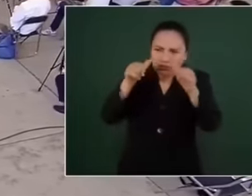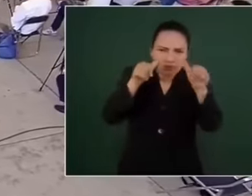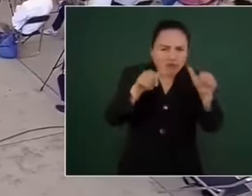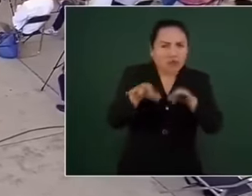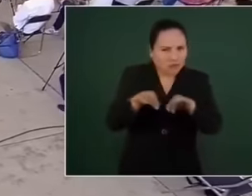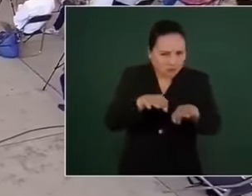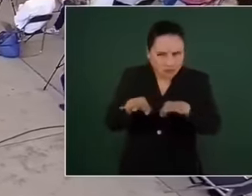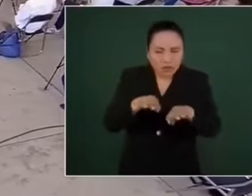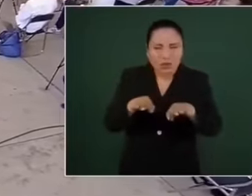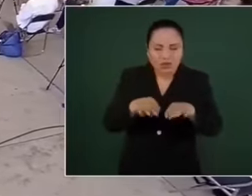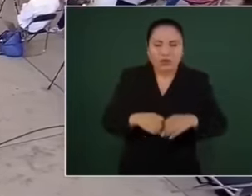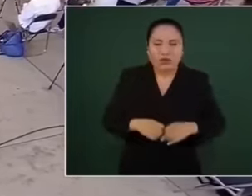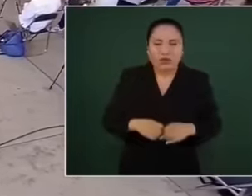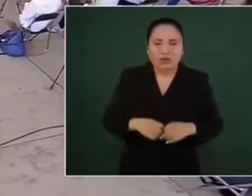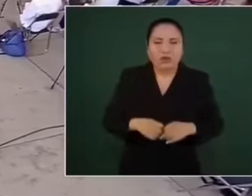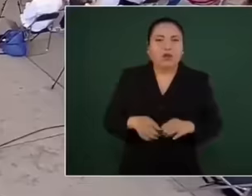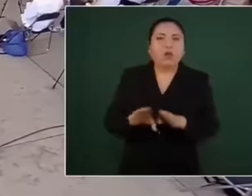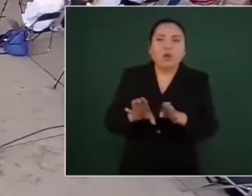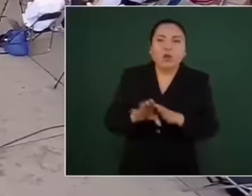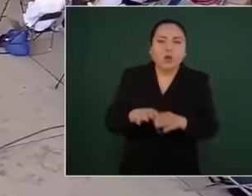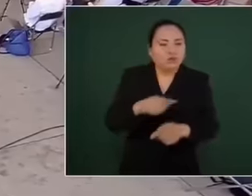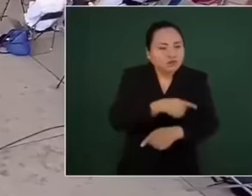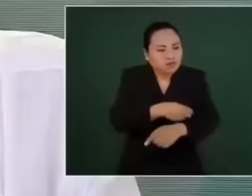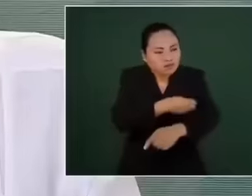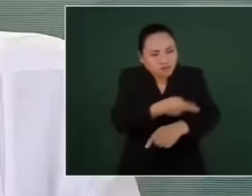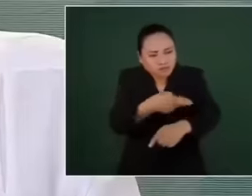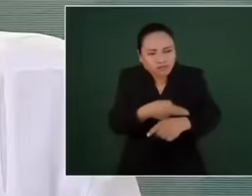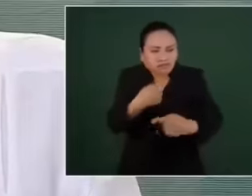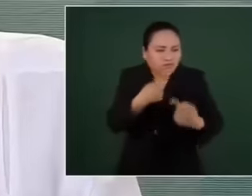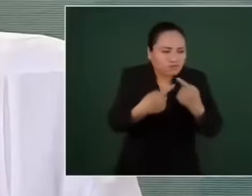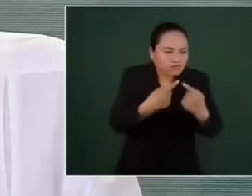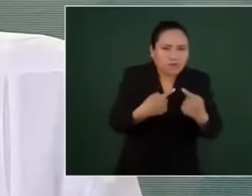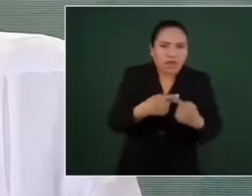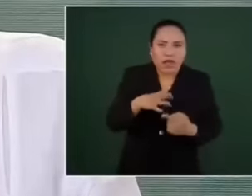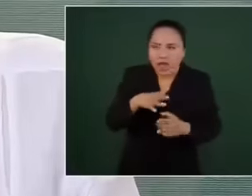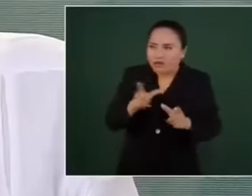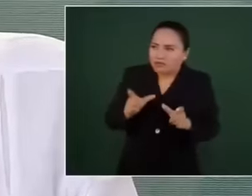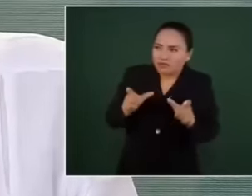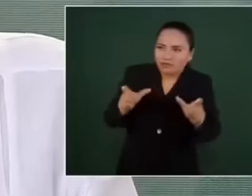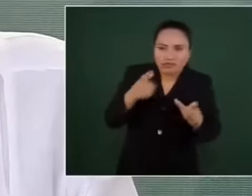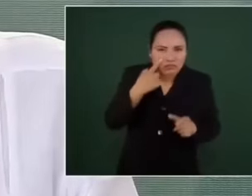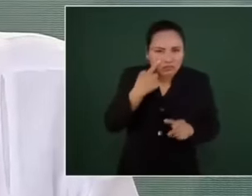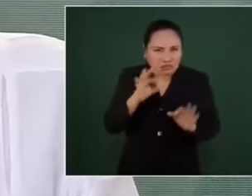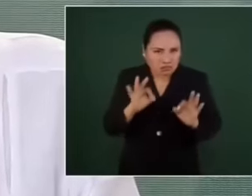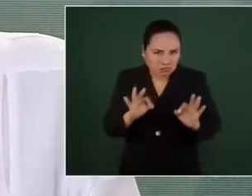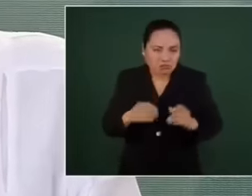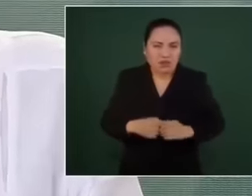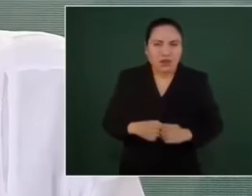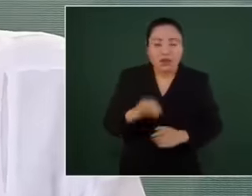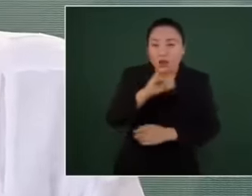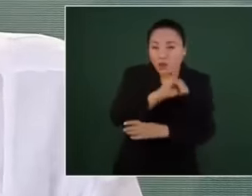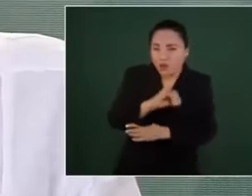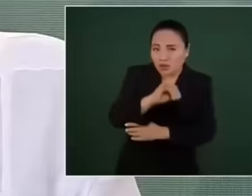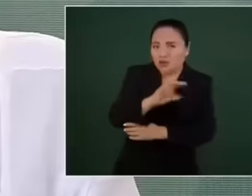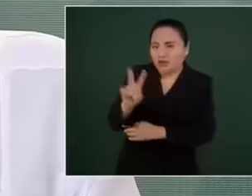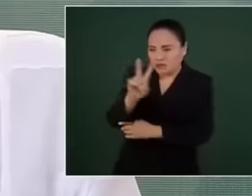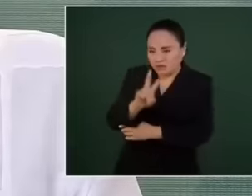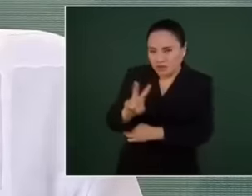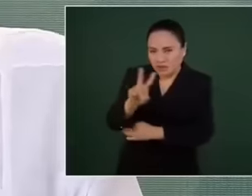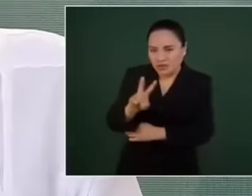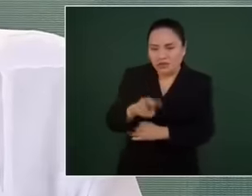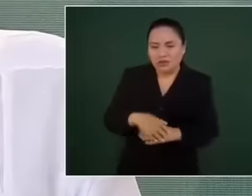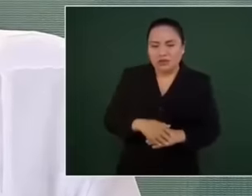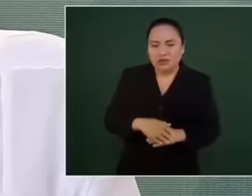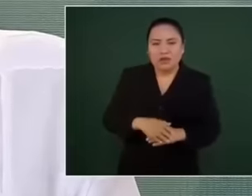el único político que no me daría coraje que se aumente el sueldo, me comenta. Entonces, ahí está,